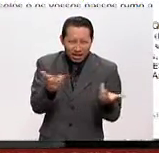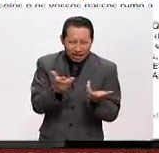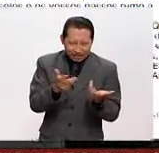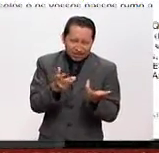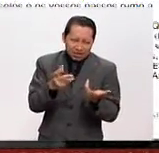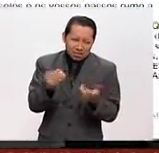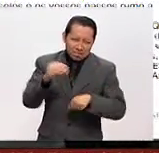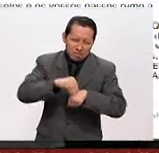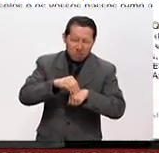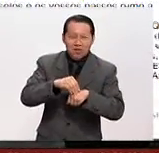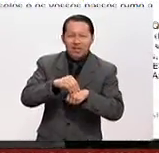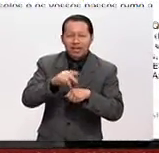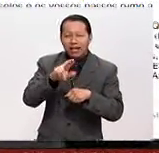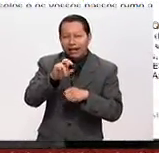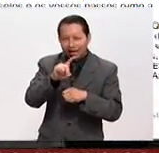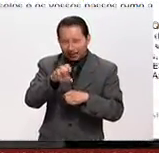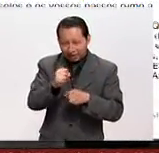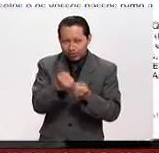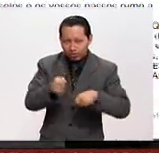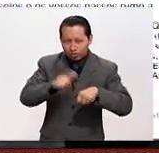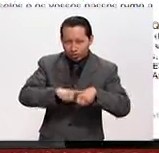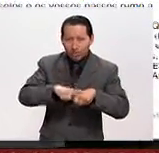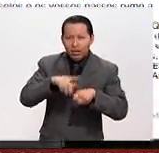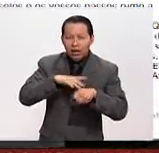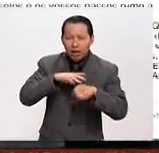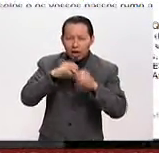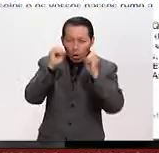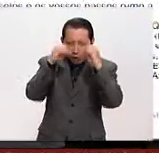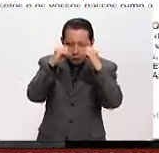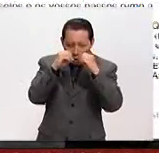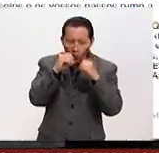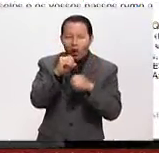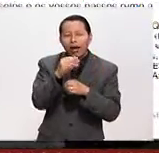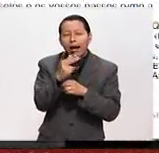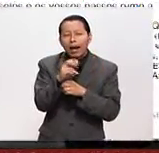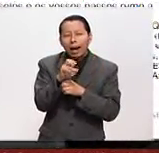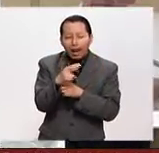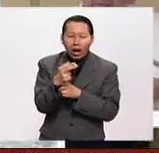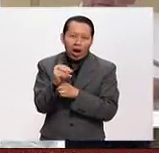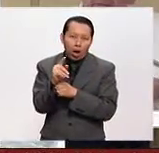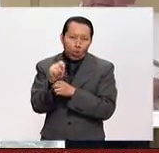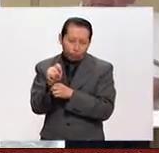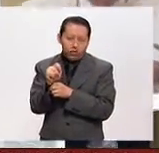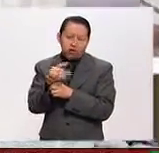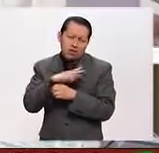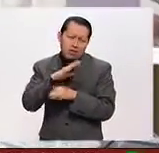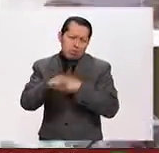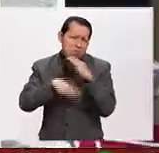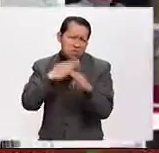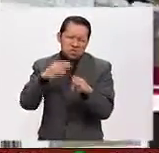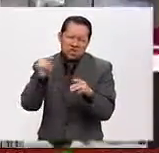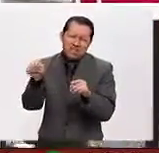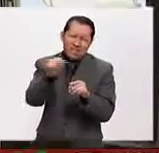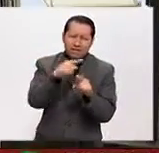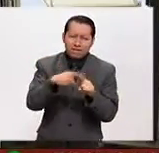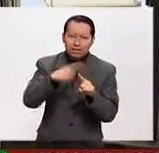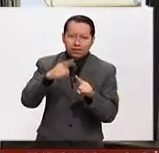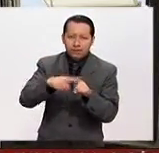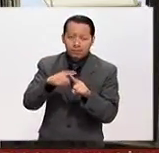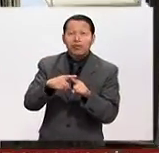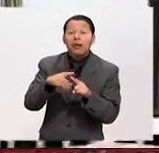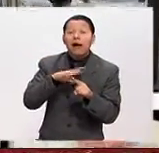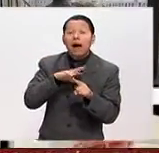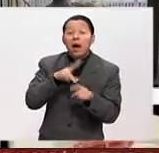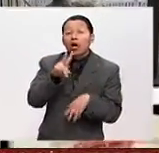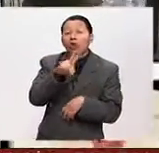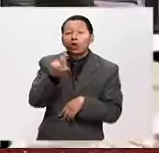visto hacer en repetidas ocasiones Google Hangouts con jóvenes alrededor del mundo, este este mensaje alcanzó